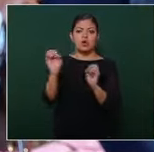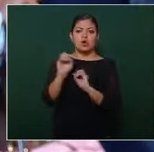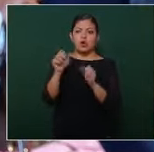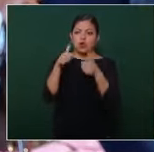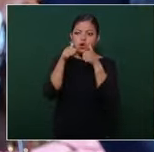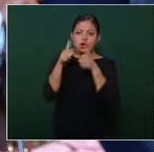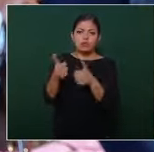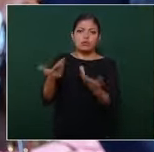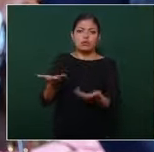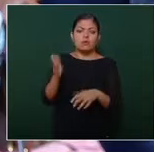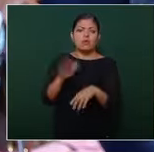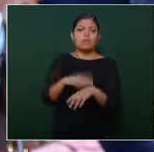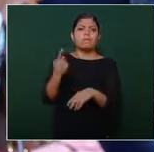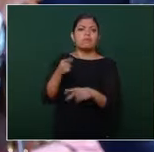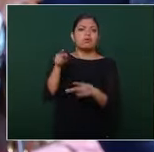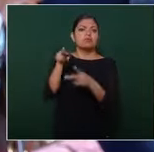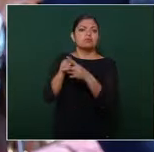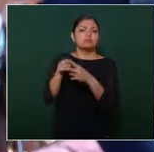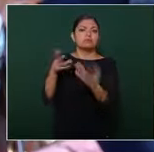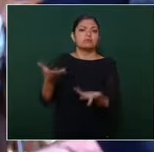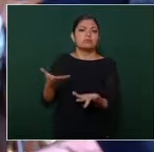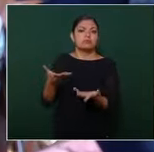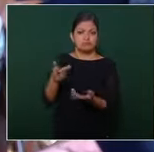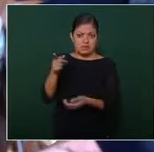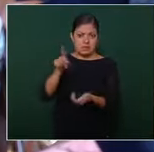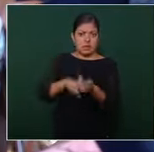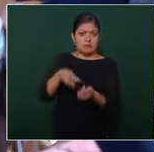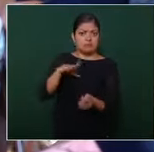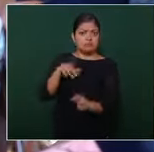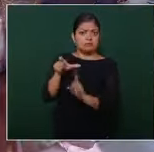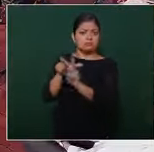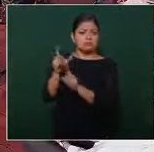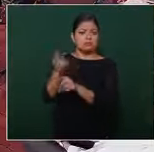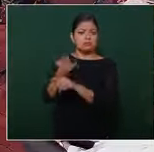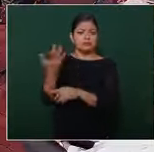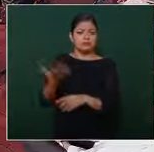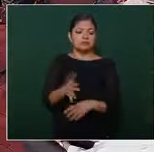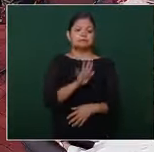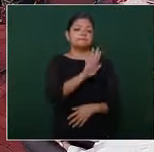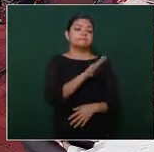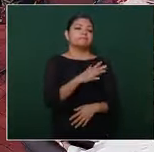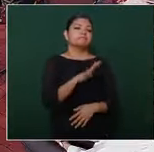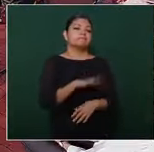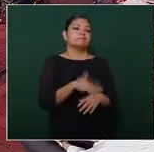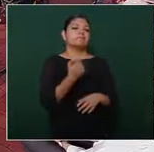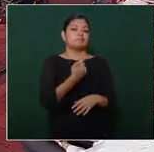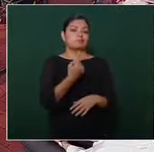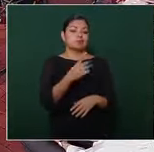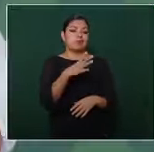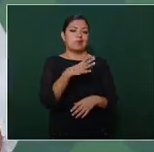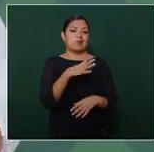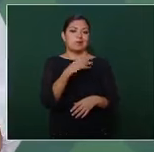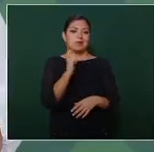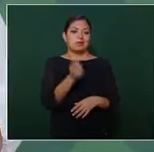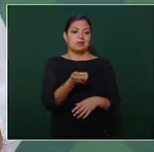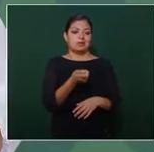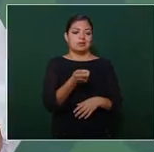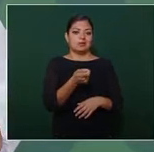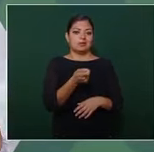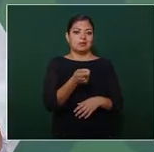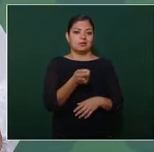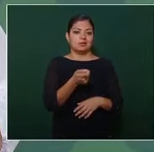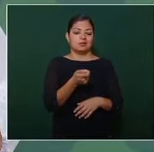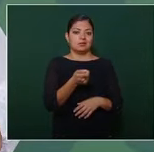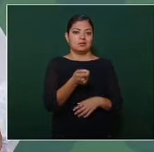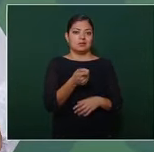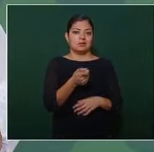porque la asesinaron después de que tenía esta protección pues porque tenemos un ambiente y una